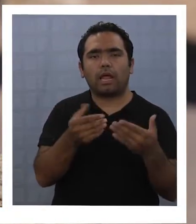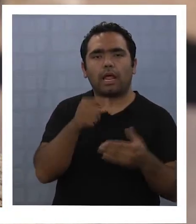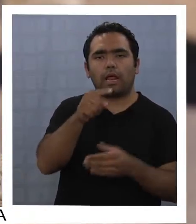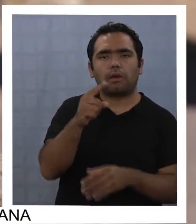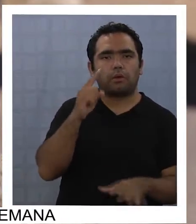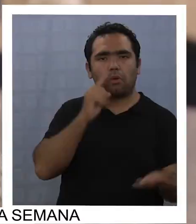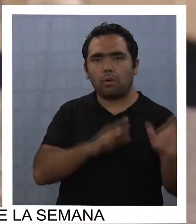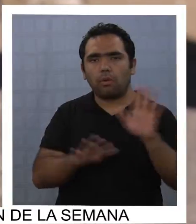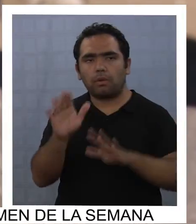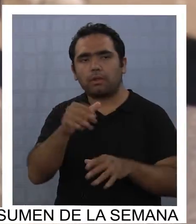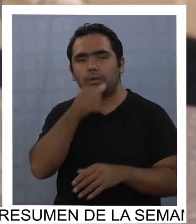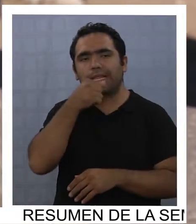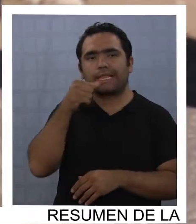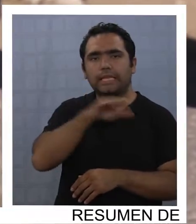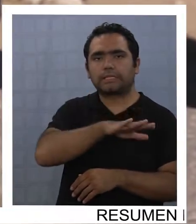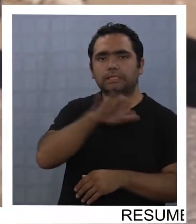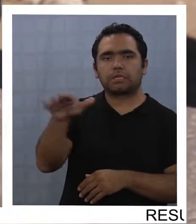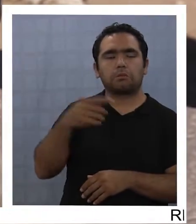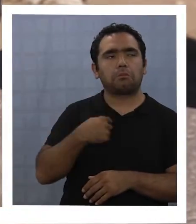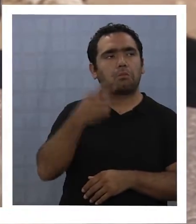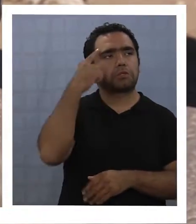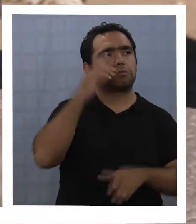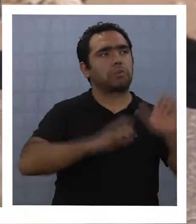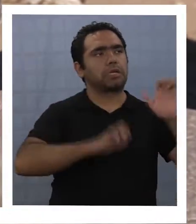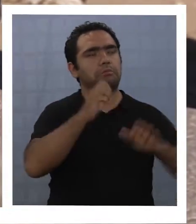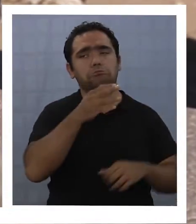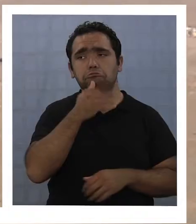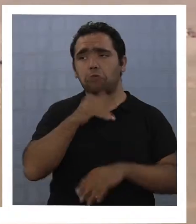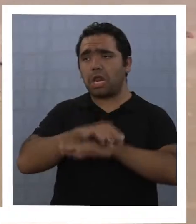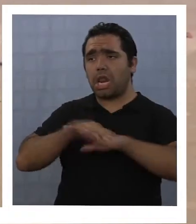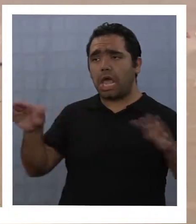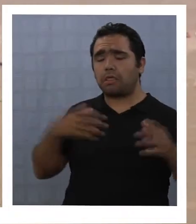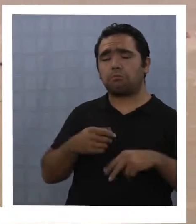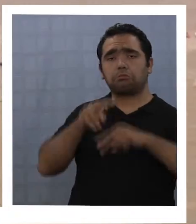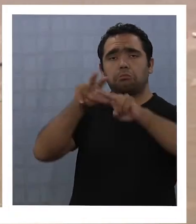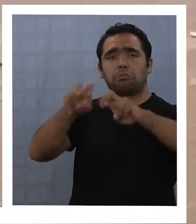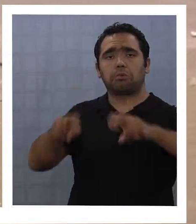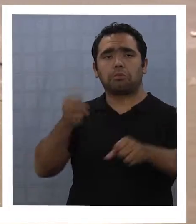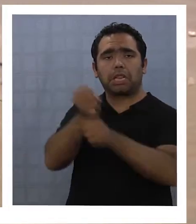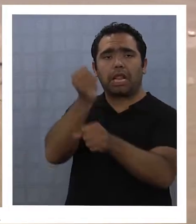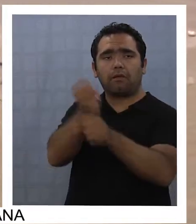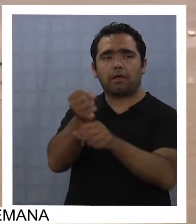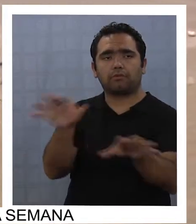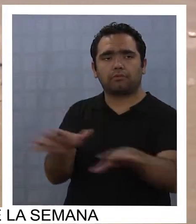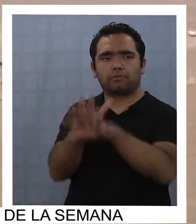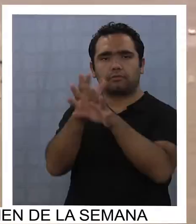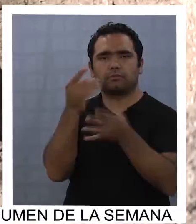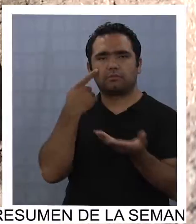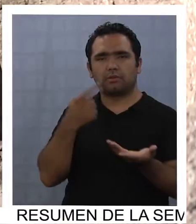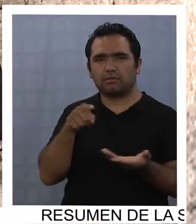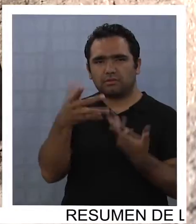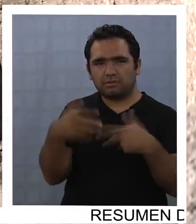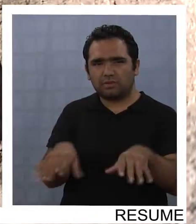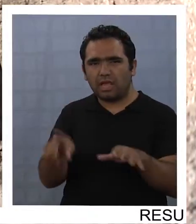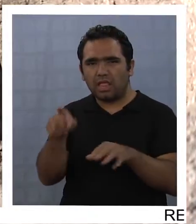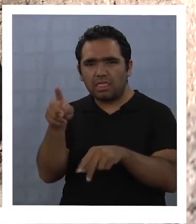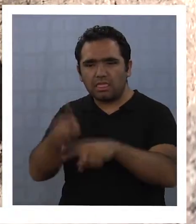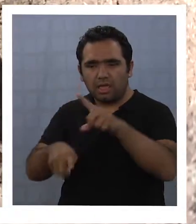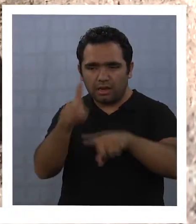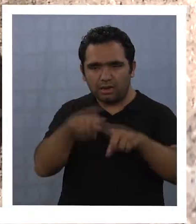de que en el desierto no hay nada. Pero resulta que ya el terreno es parte de la biodiversidad.